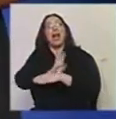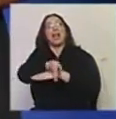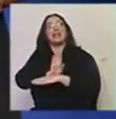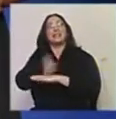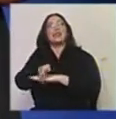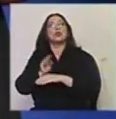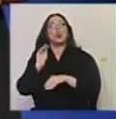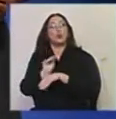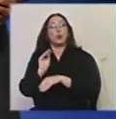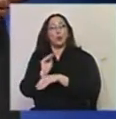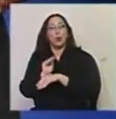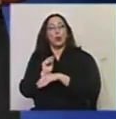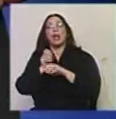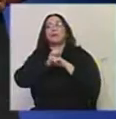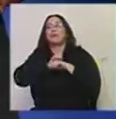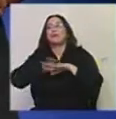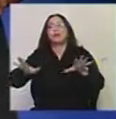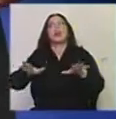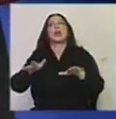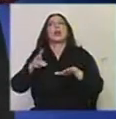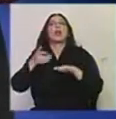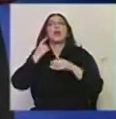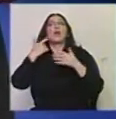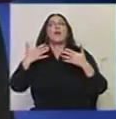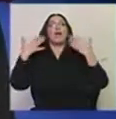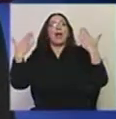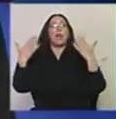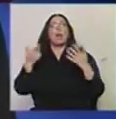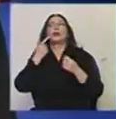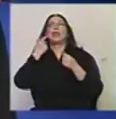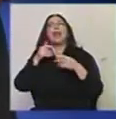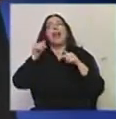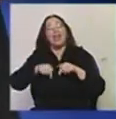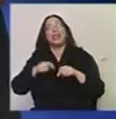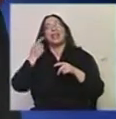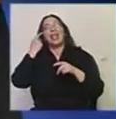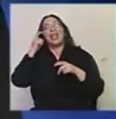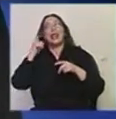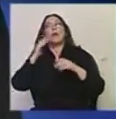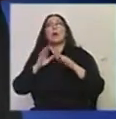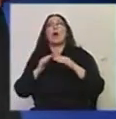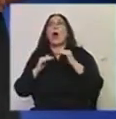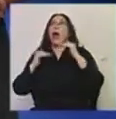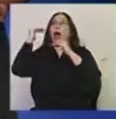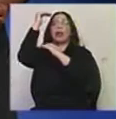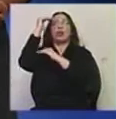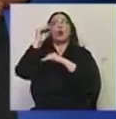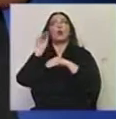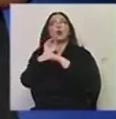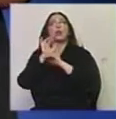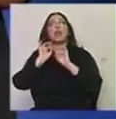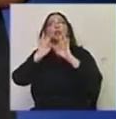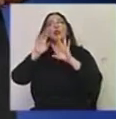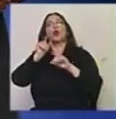cultura, públicos masivos, populares. Esta especie de resolución entre la idea de alta cultura o algo de élite y el